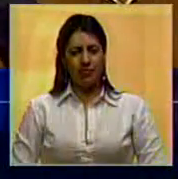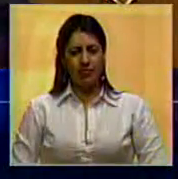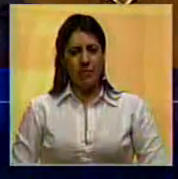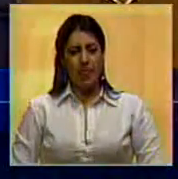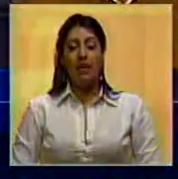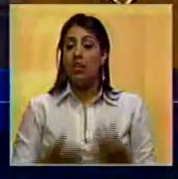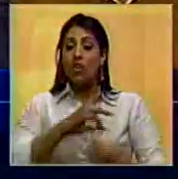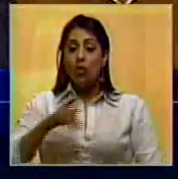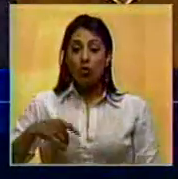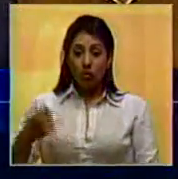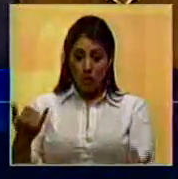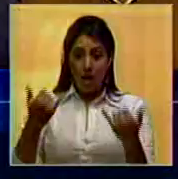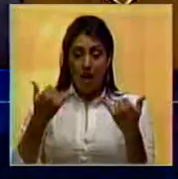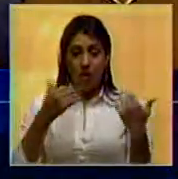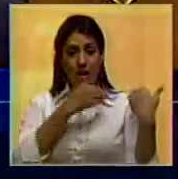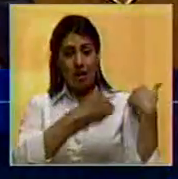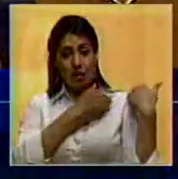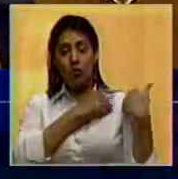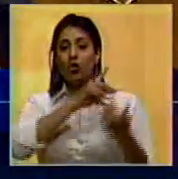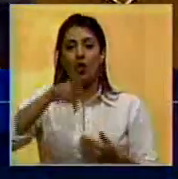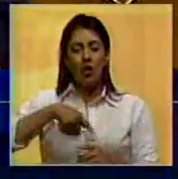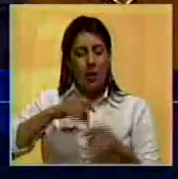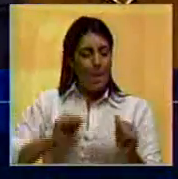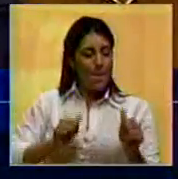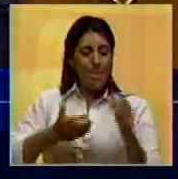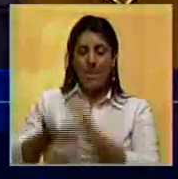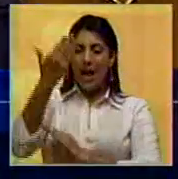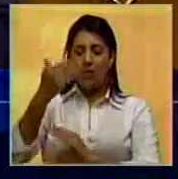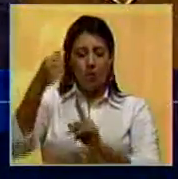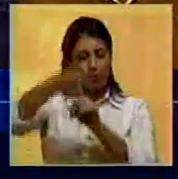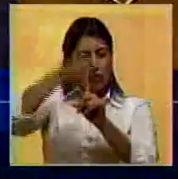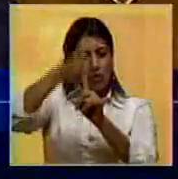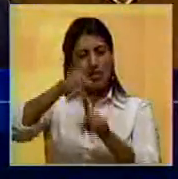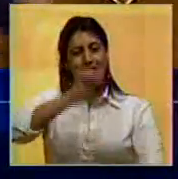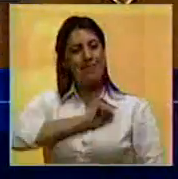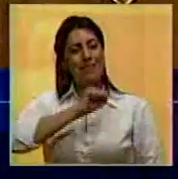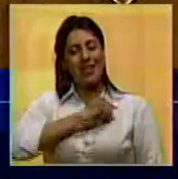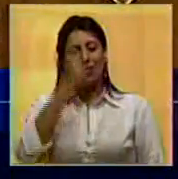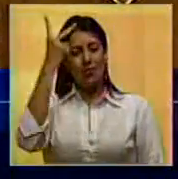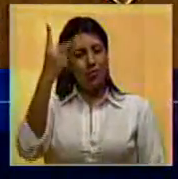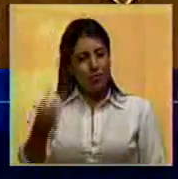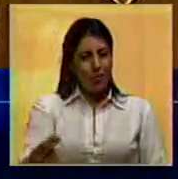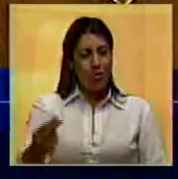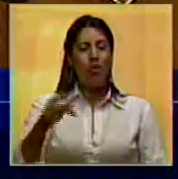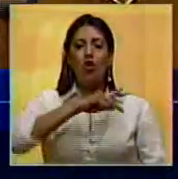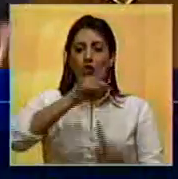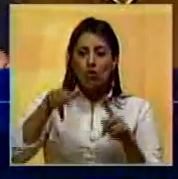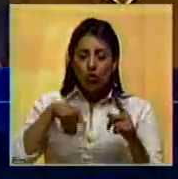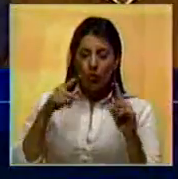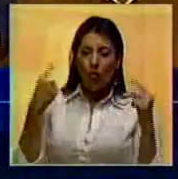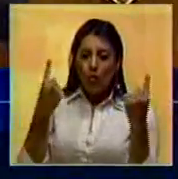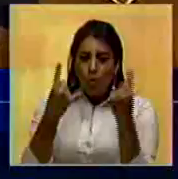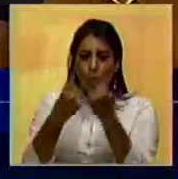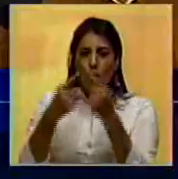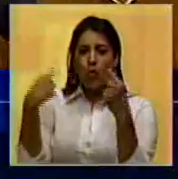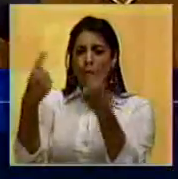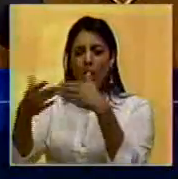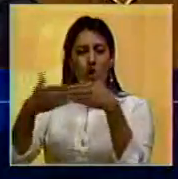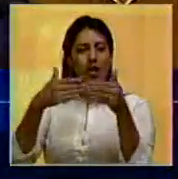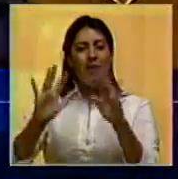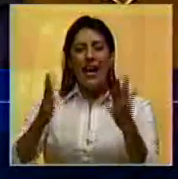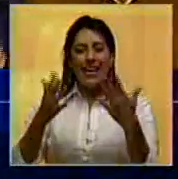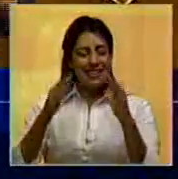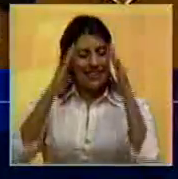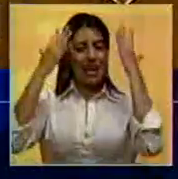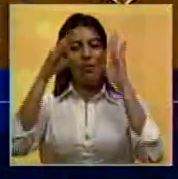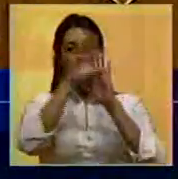lo que nos queda es luchar sin miedo y hacerlo en todos los espacios para salvar la